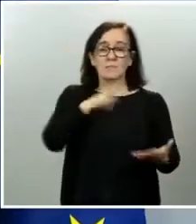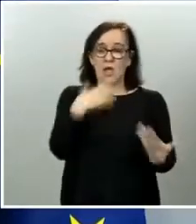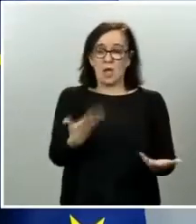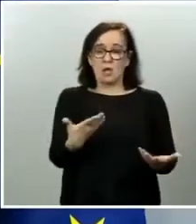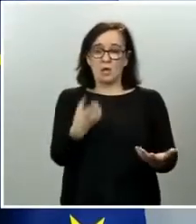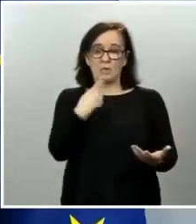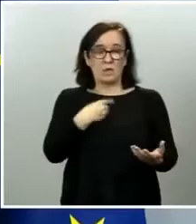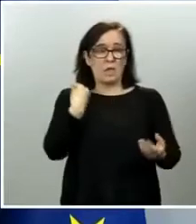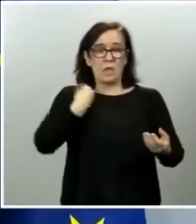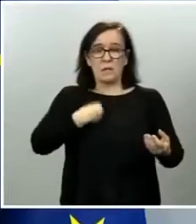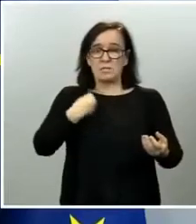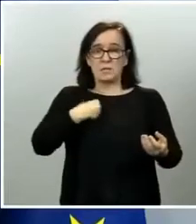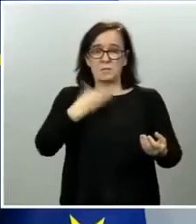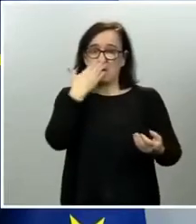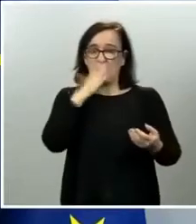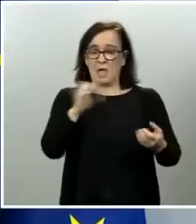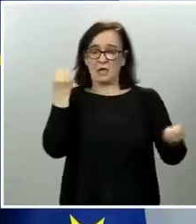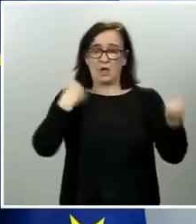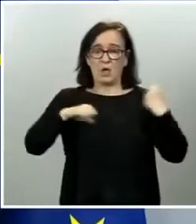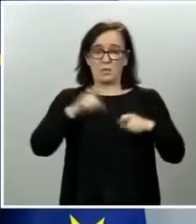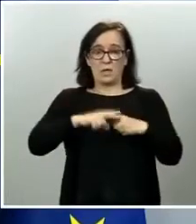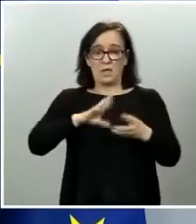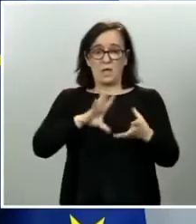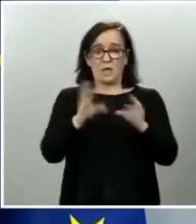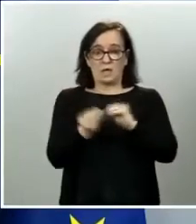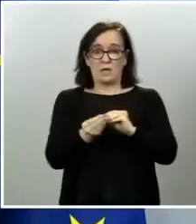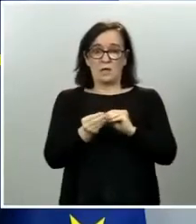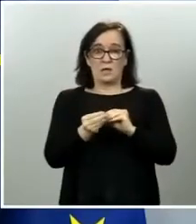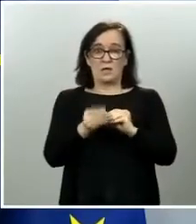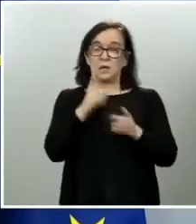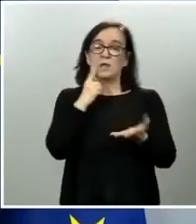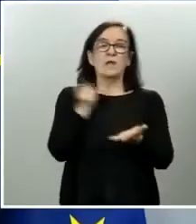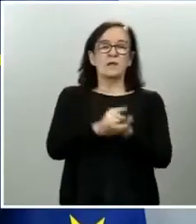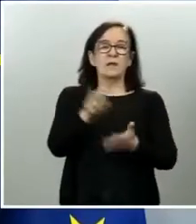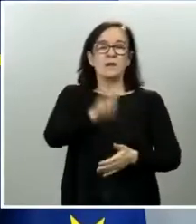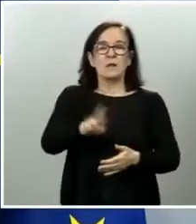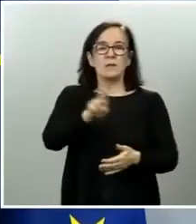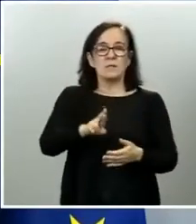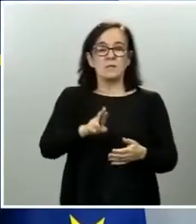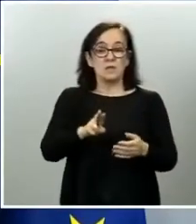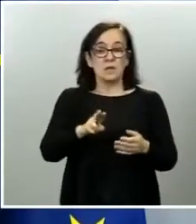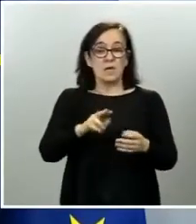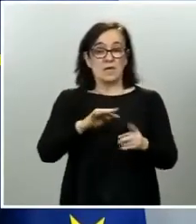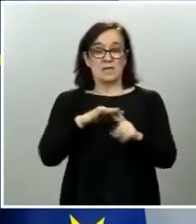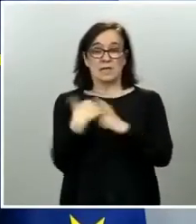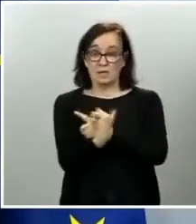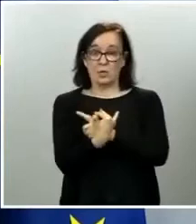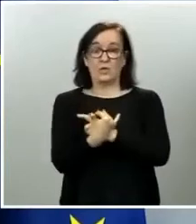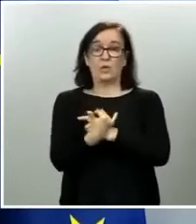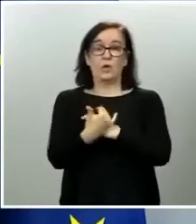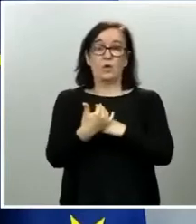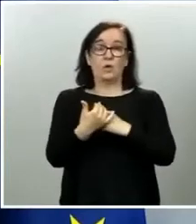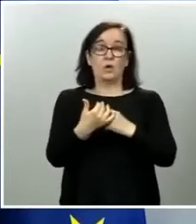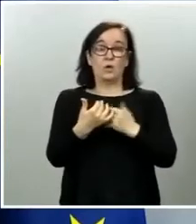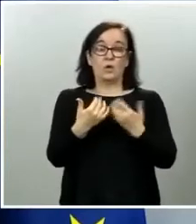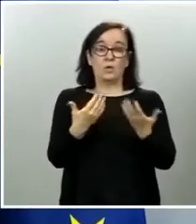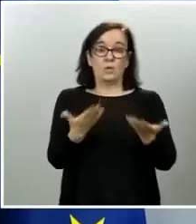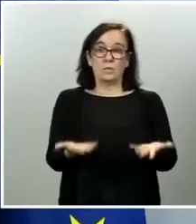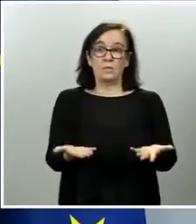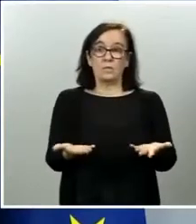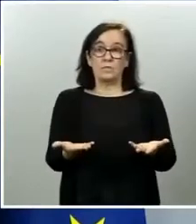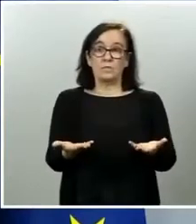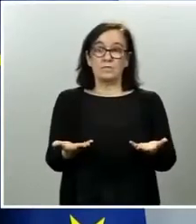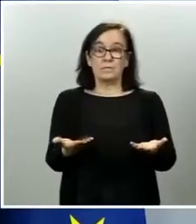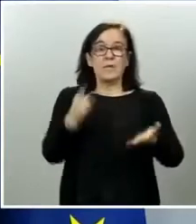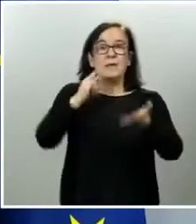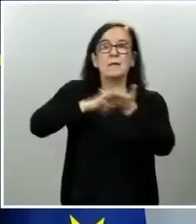mismo comportamiento adaptado a las circunstancias. Y vuelvo a decir que estas circunstancias, este plan